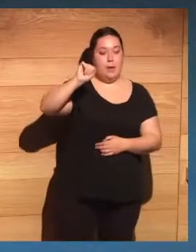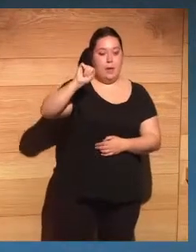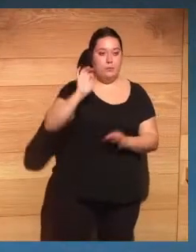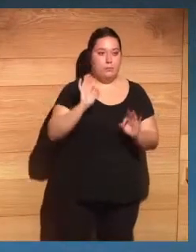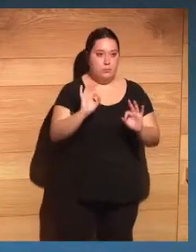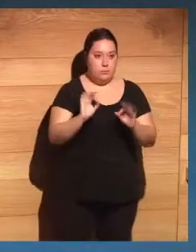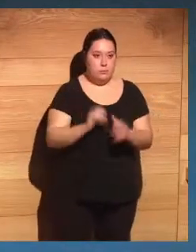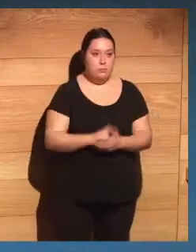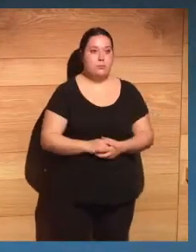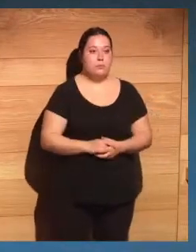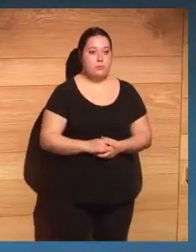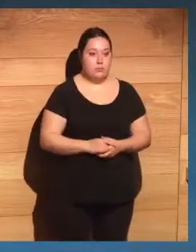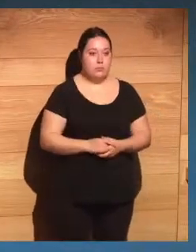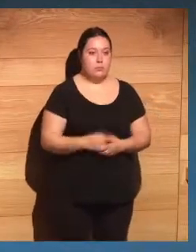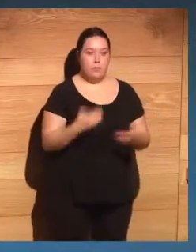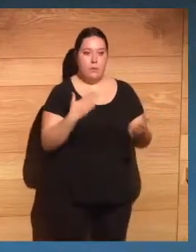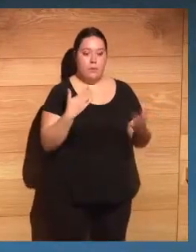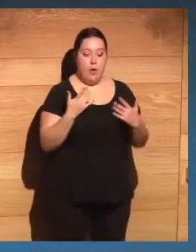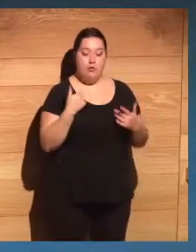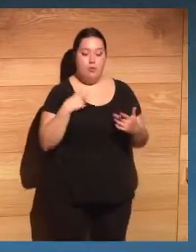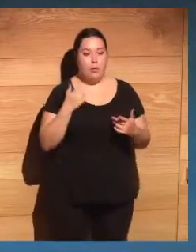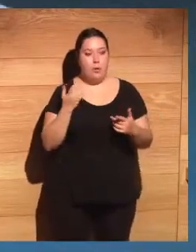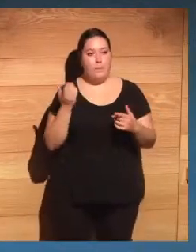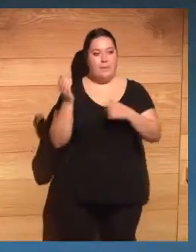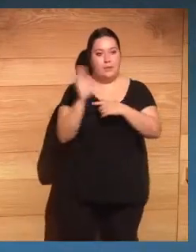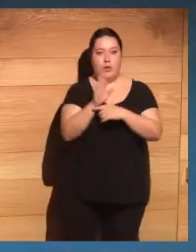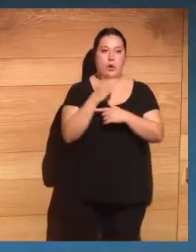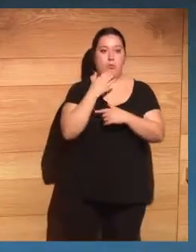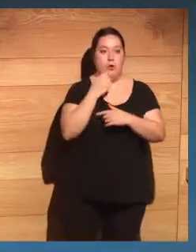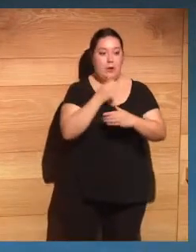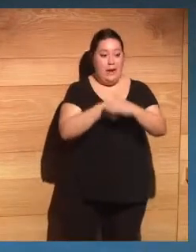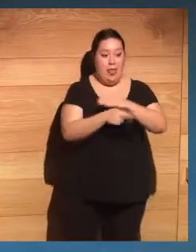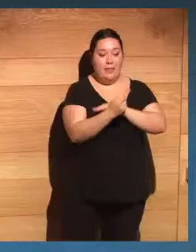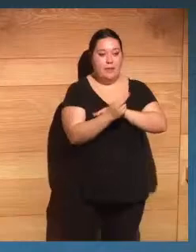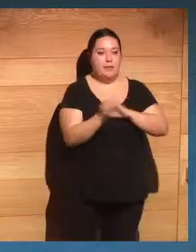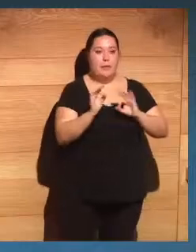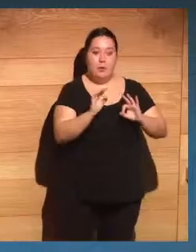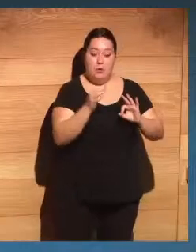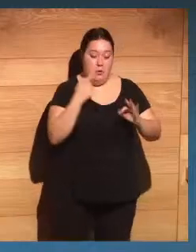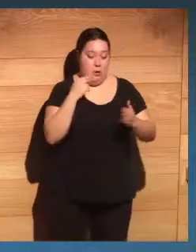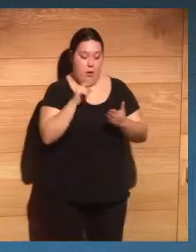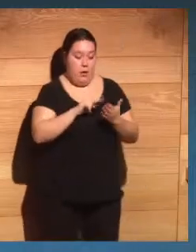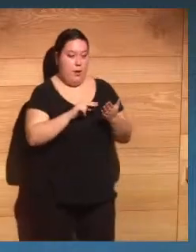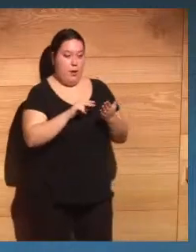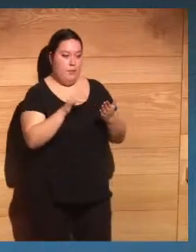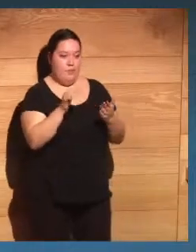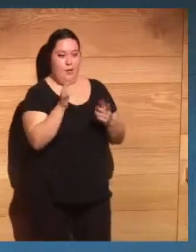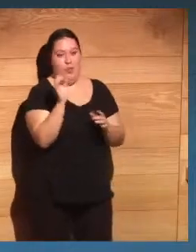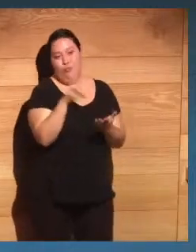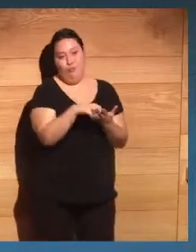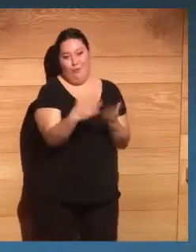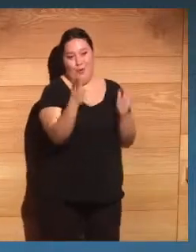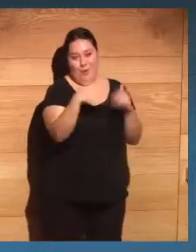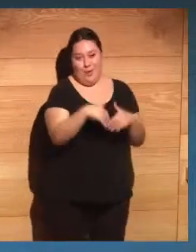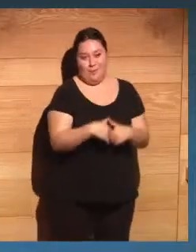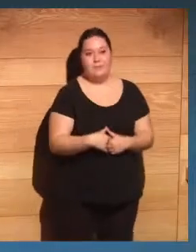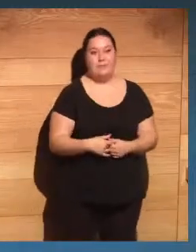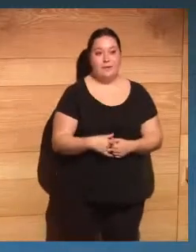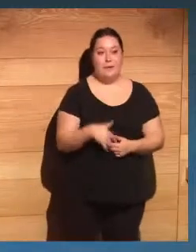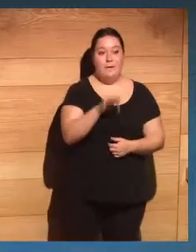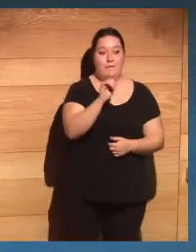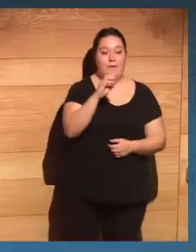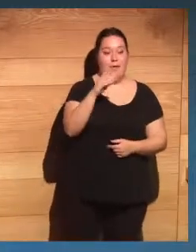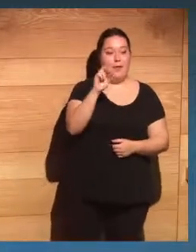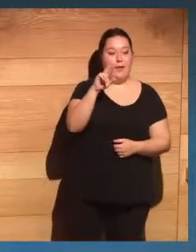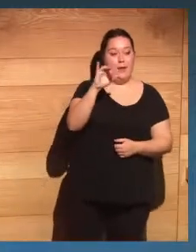la tertulia en Capital Radio, lo presenté como un renacentista, pero después de lo que acabo de leer no hay duda ninguna. Y bueno, Federico Mayor